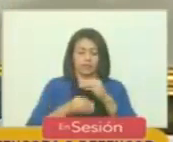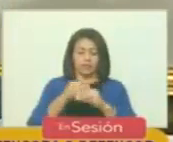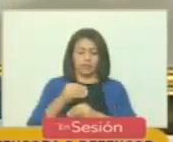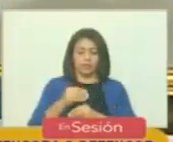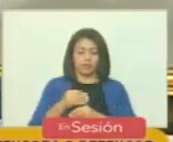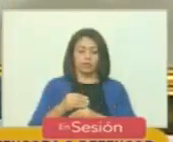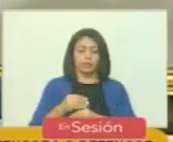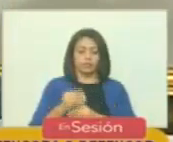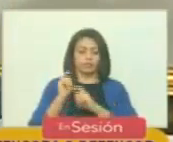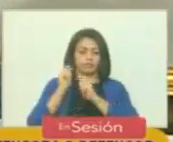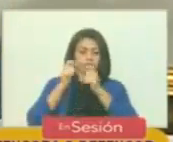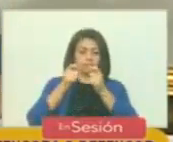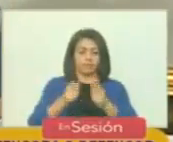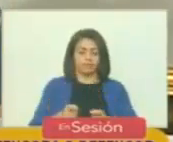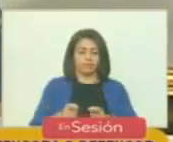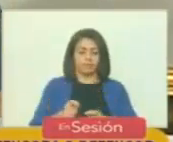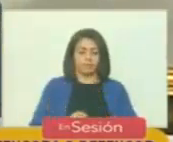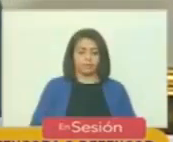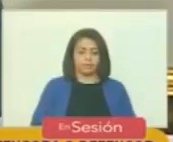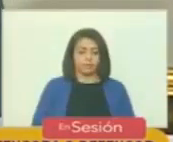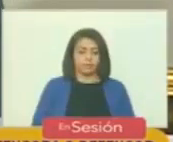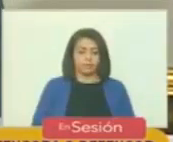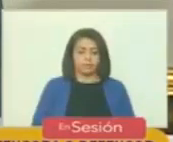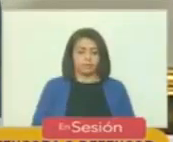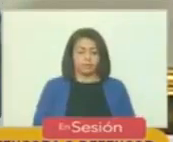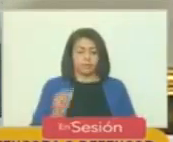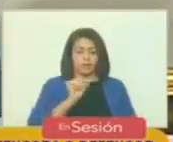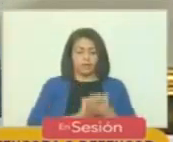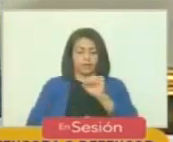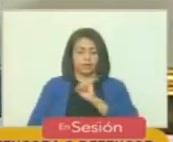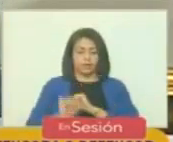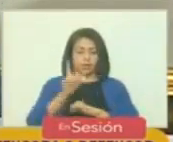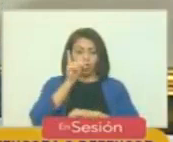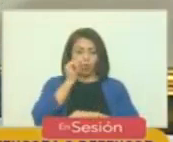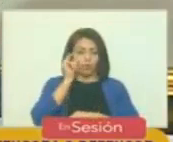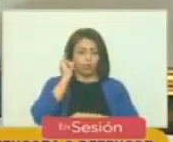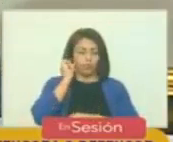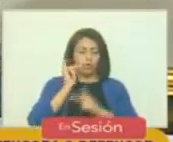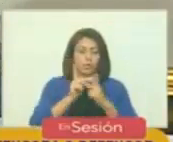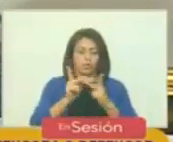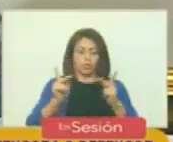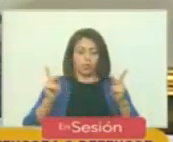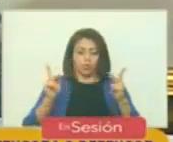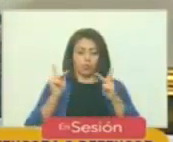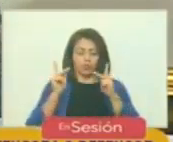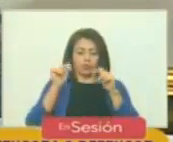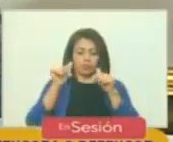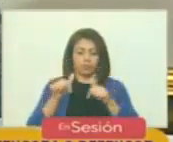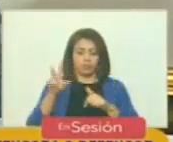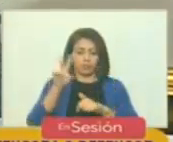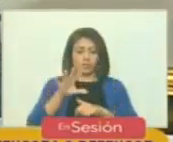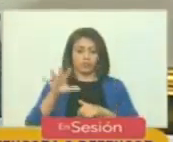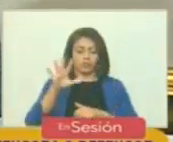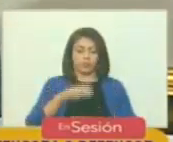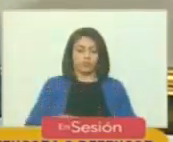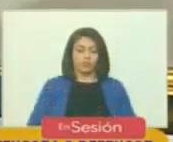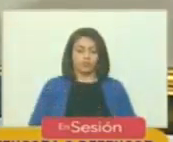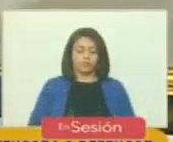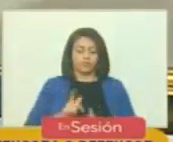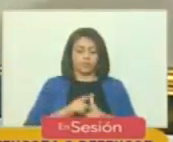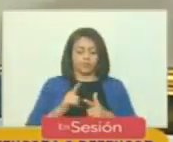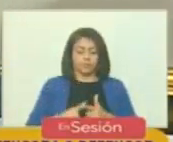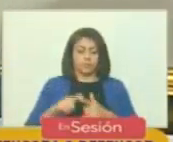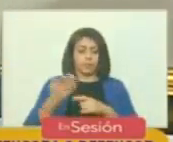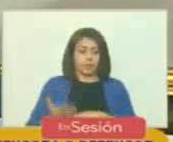para la designación del defensor o defensora pública de Venezuela. Ha sido